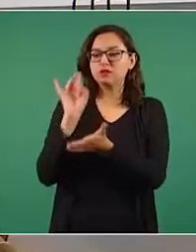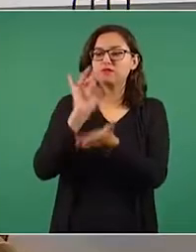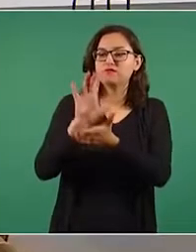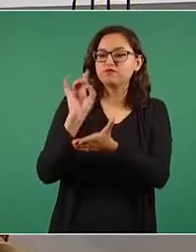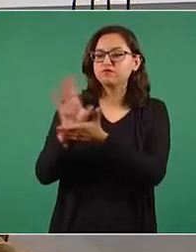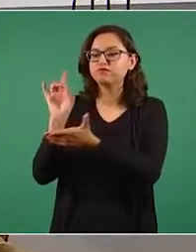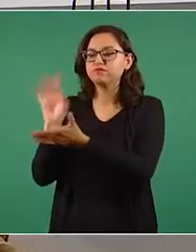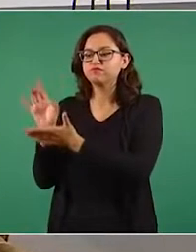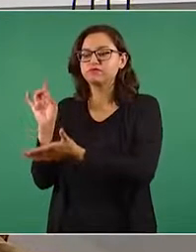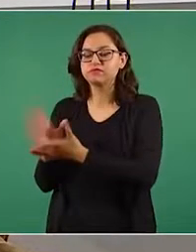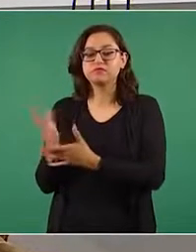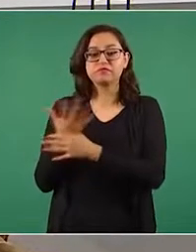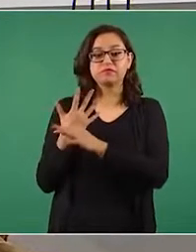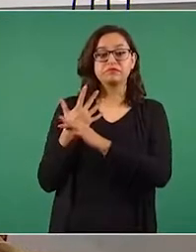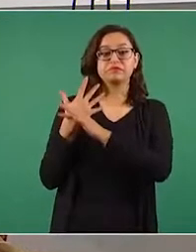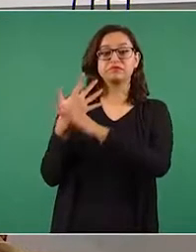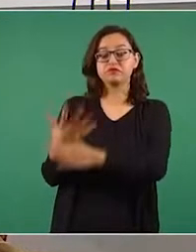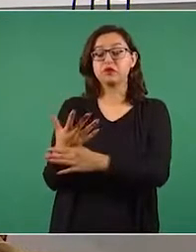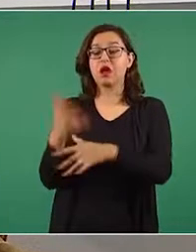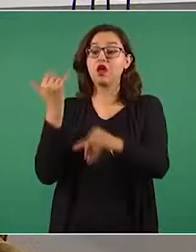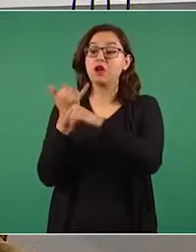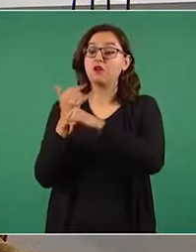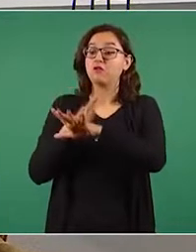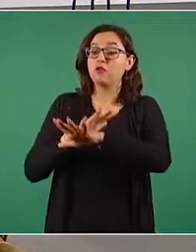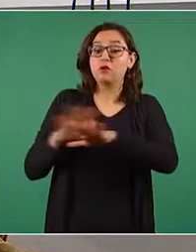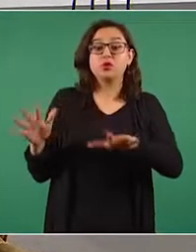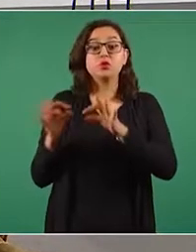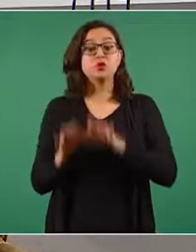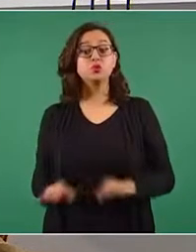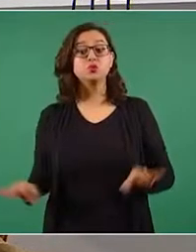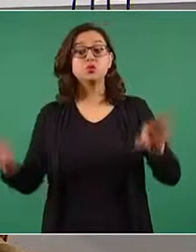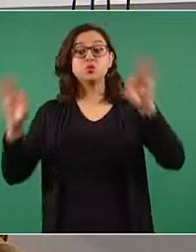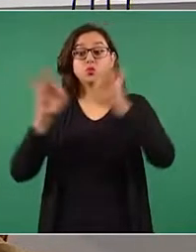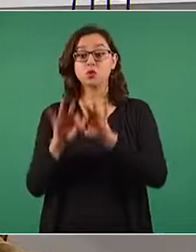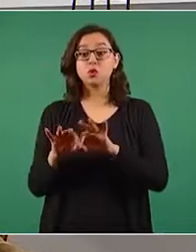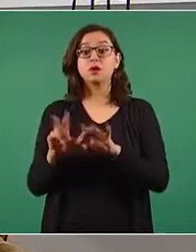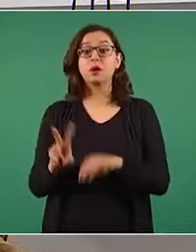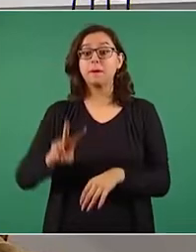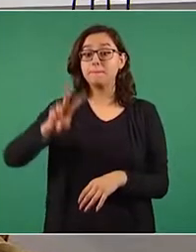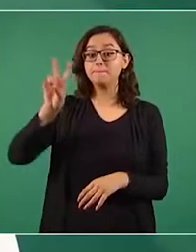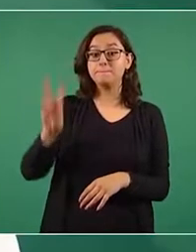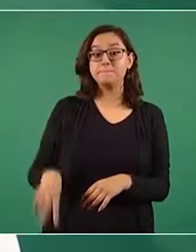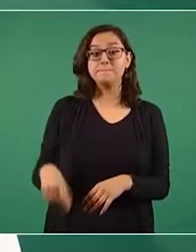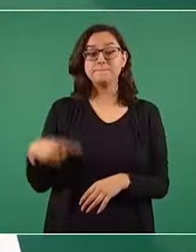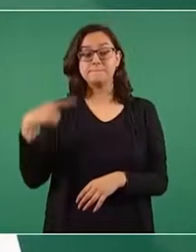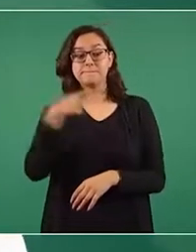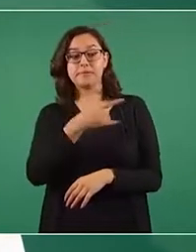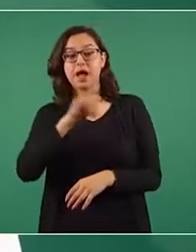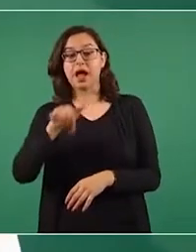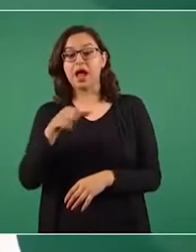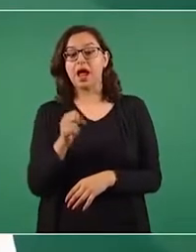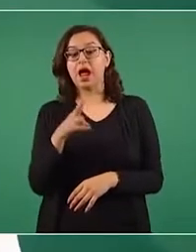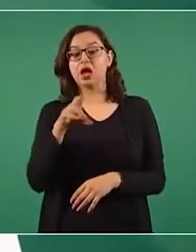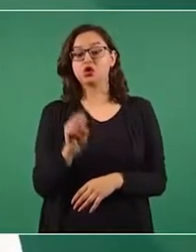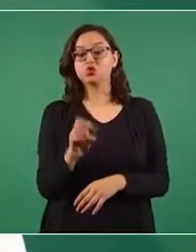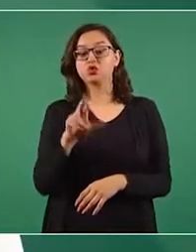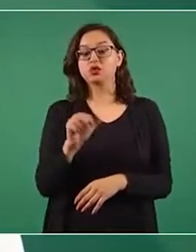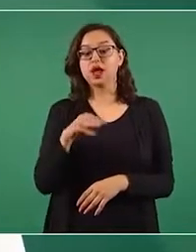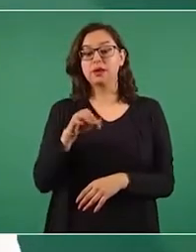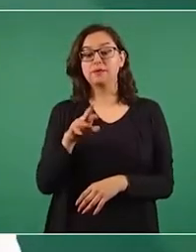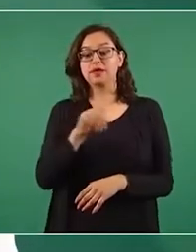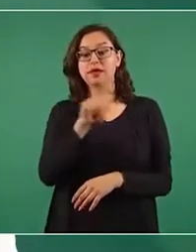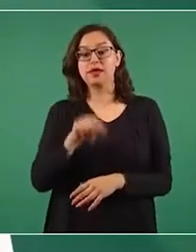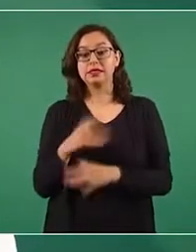aseguraba que la información privilegiada provenía de fuentes cercanas al vocero de la presidencia. Todo ello